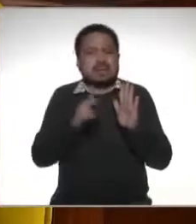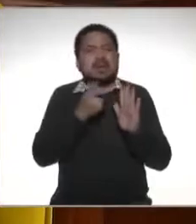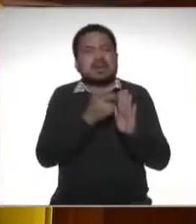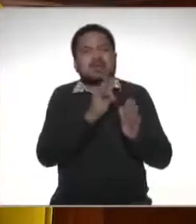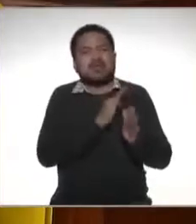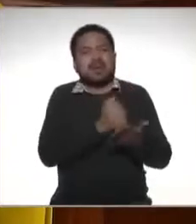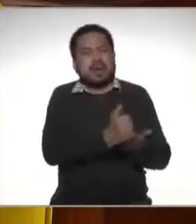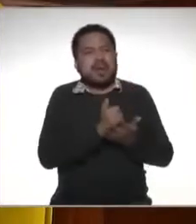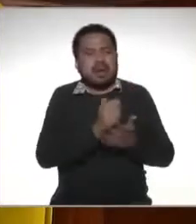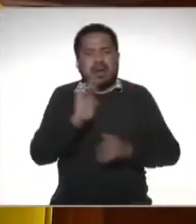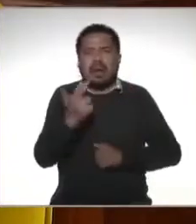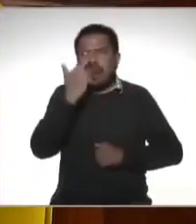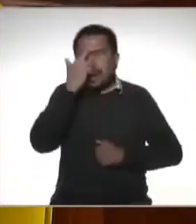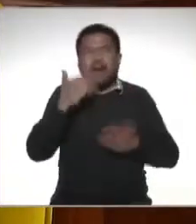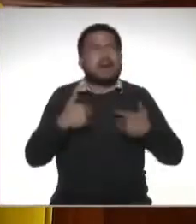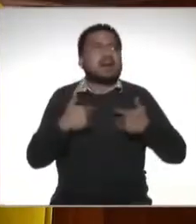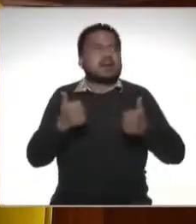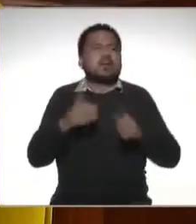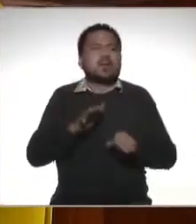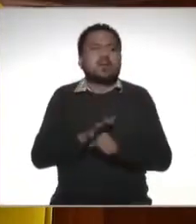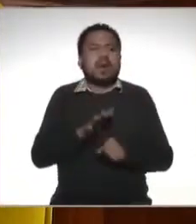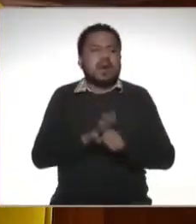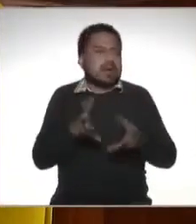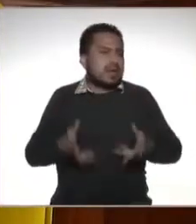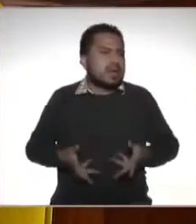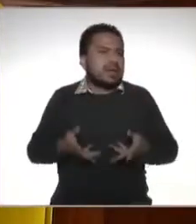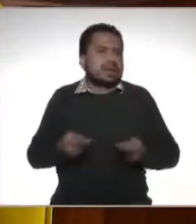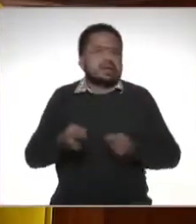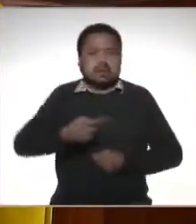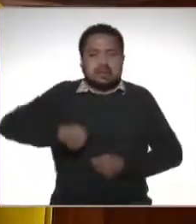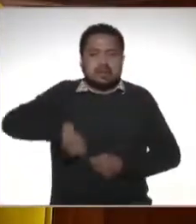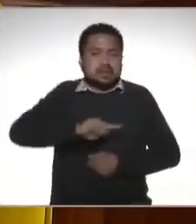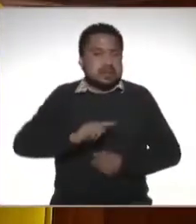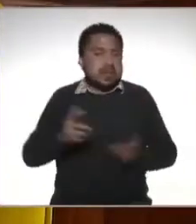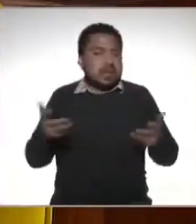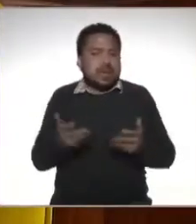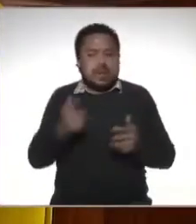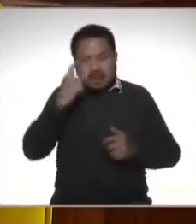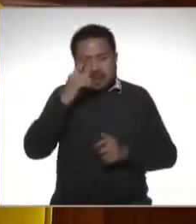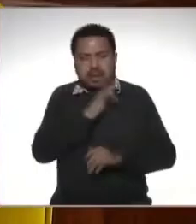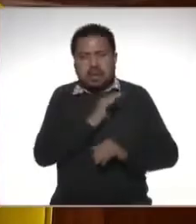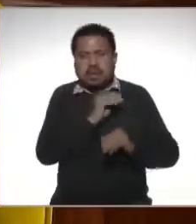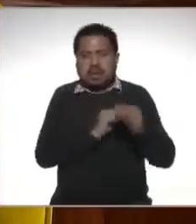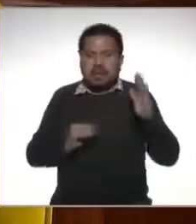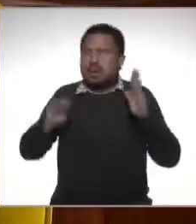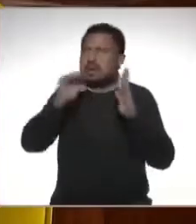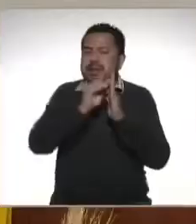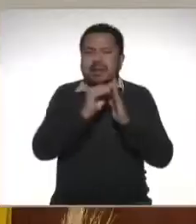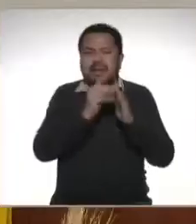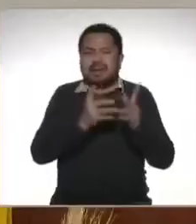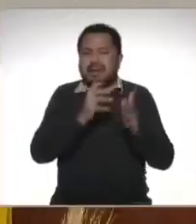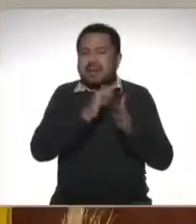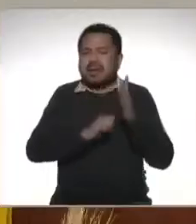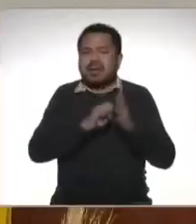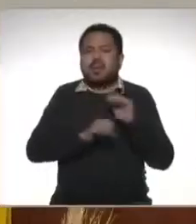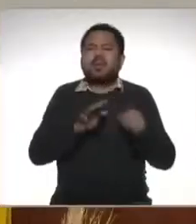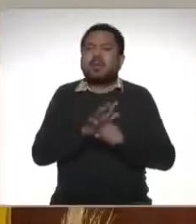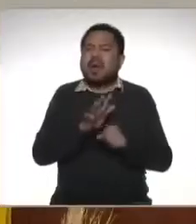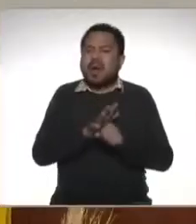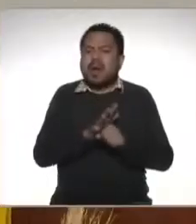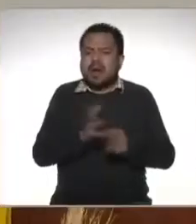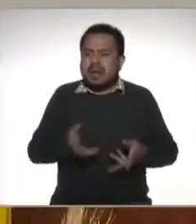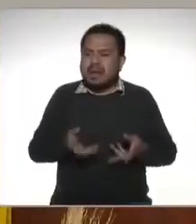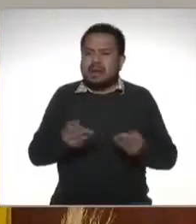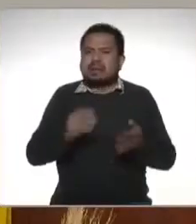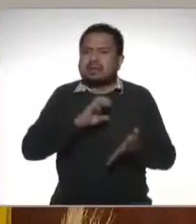ayuda a recordar o entender cuáles fueron los gastos que hicimos para poder subirse a esas deducciones y cuáles son los gastos que podemos deducir